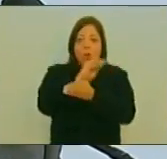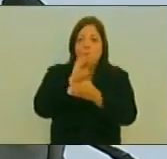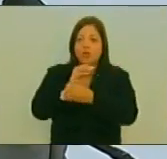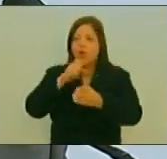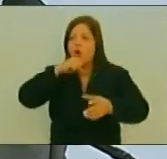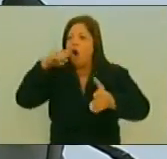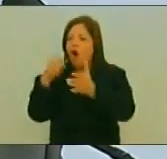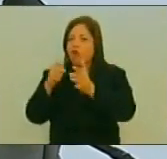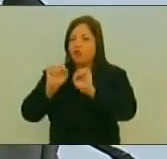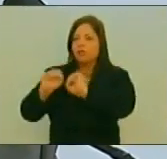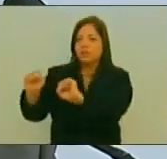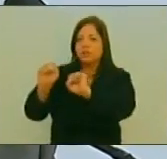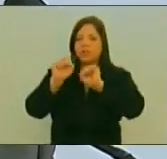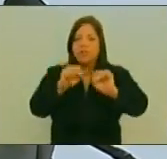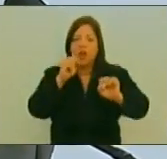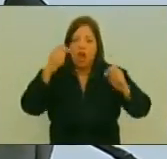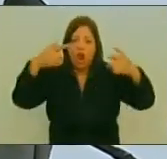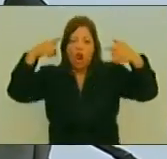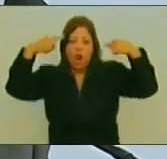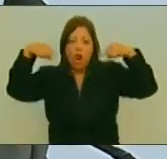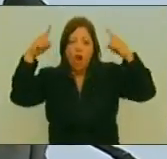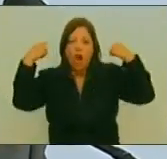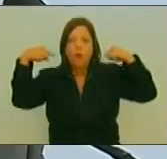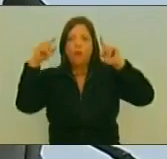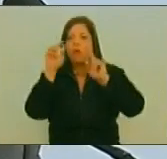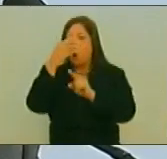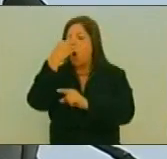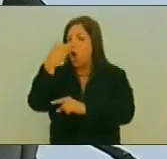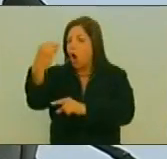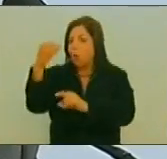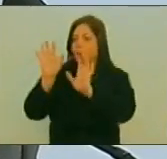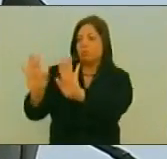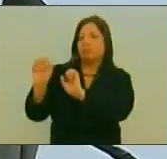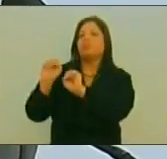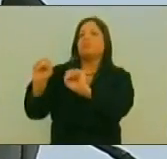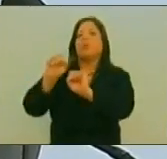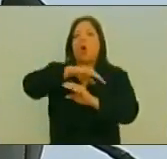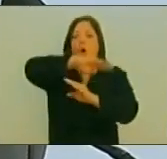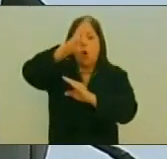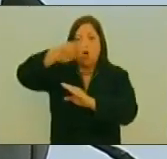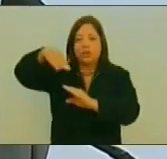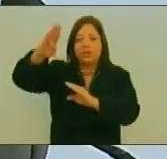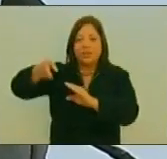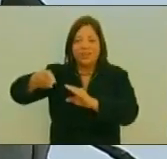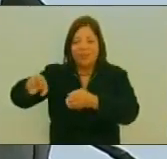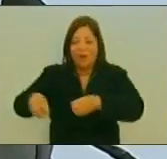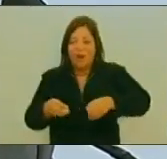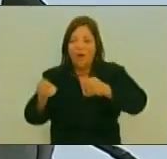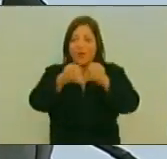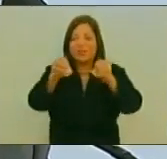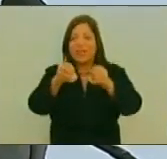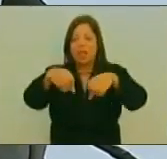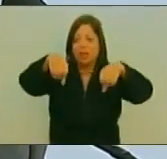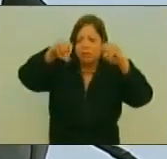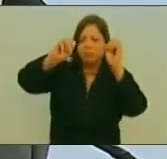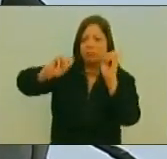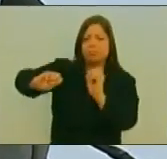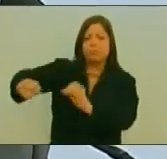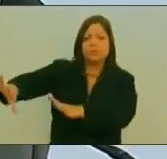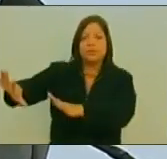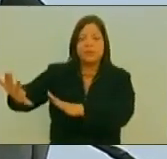Y de los lobos Los océanos Y las montañas Han renunciado